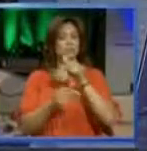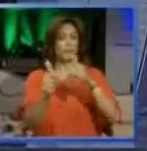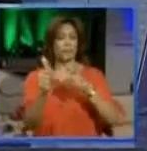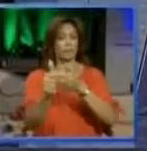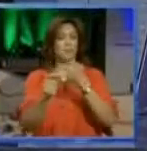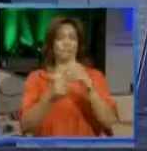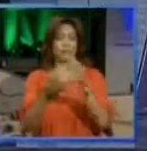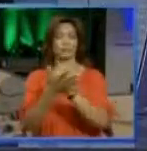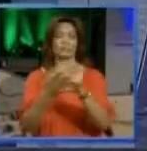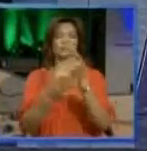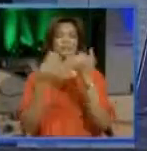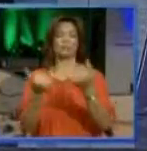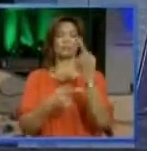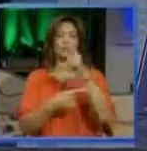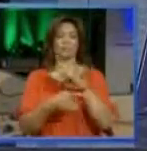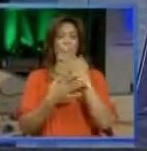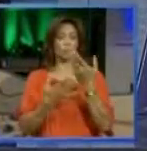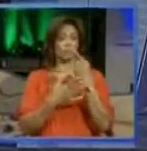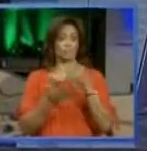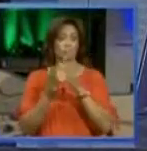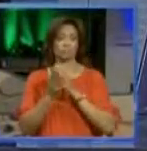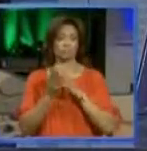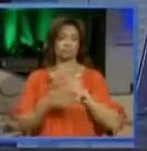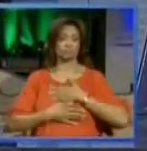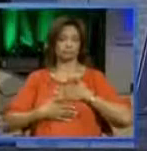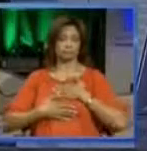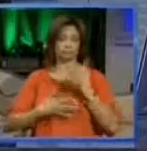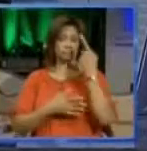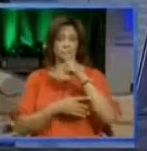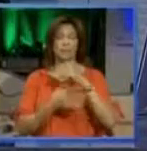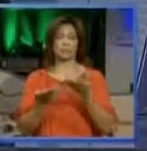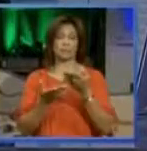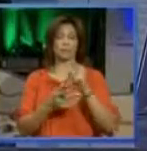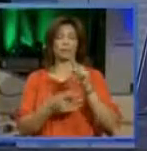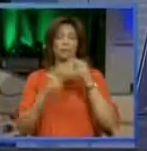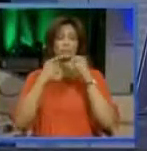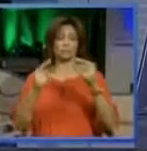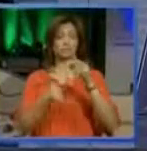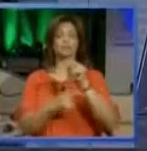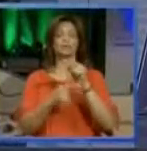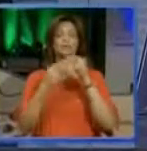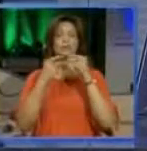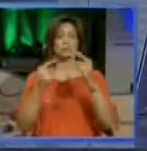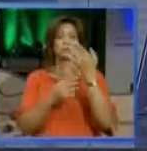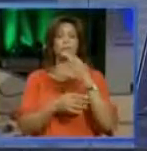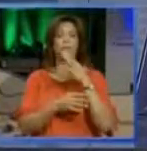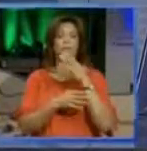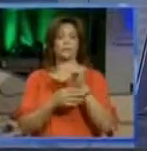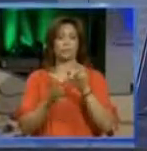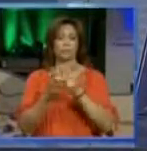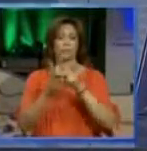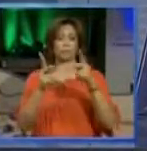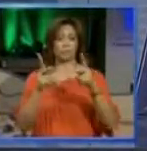de eso para hacerle daño. Hoy nos place muchísimo, es un privilegio para esta emisión estelar de Telenoticias hablar con la